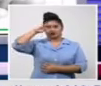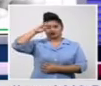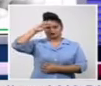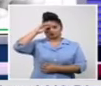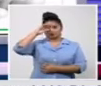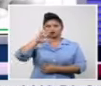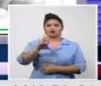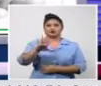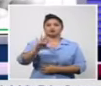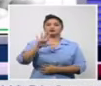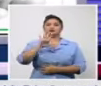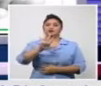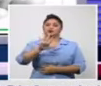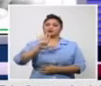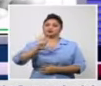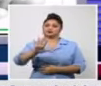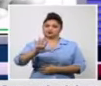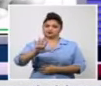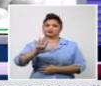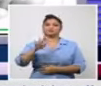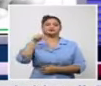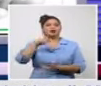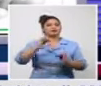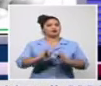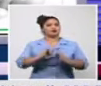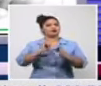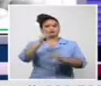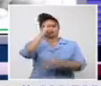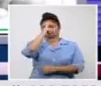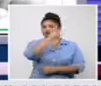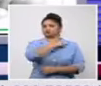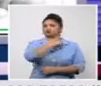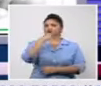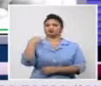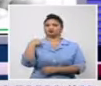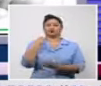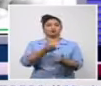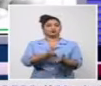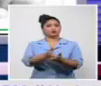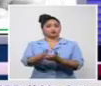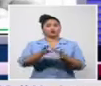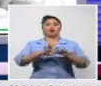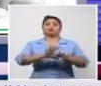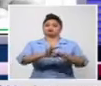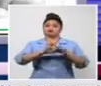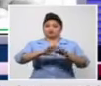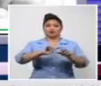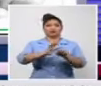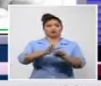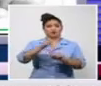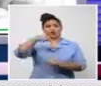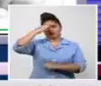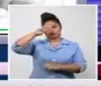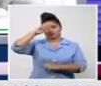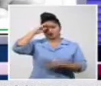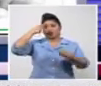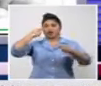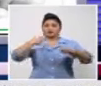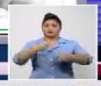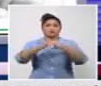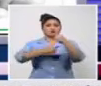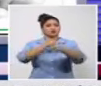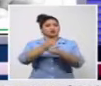555 lo ha dicho el doctor Durán sigue el riesgo presente es necesario el uso correcto de los medios de protección